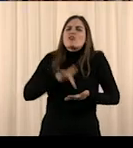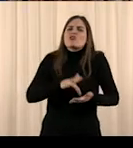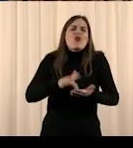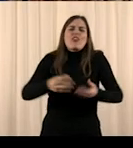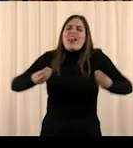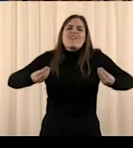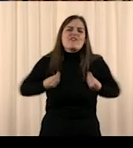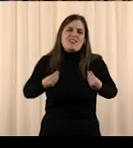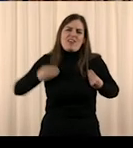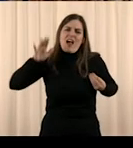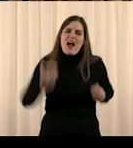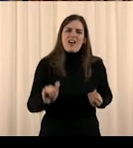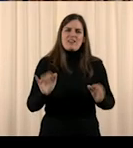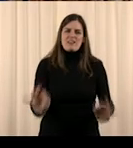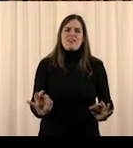existencia.